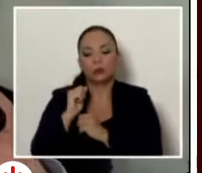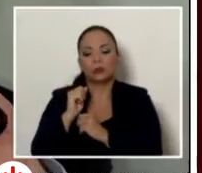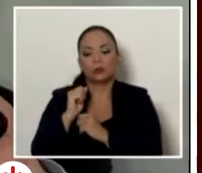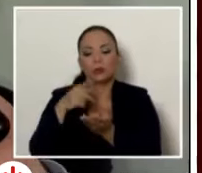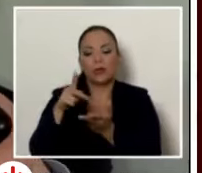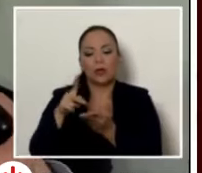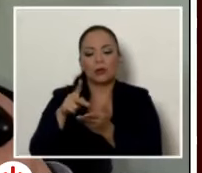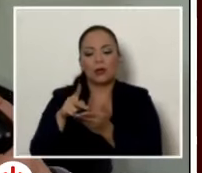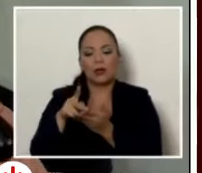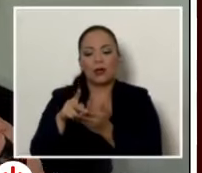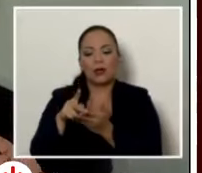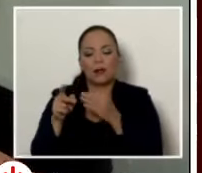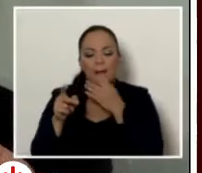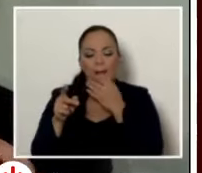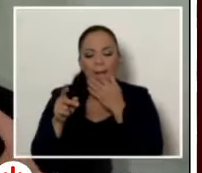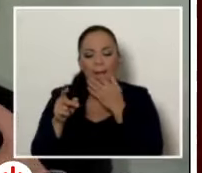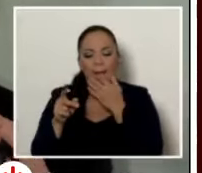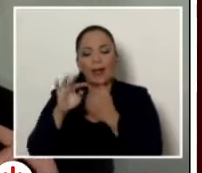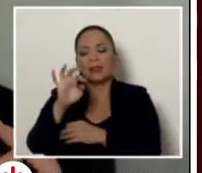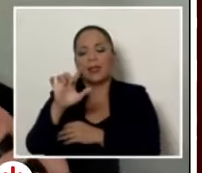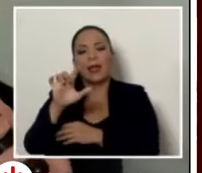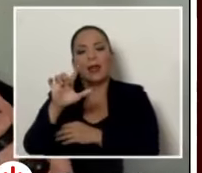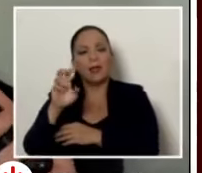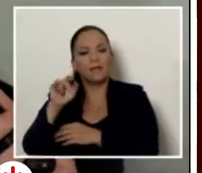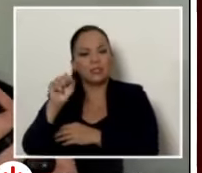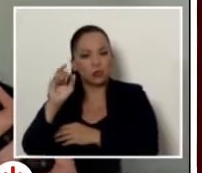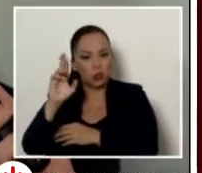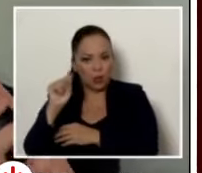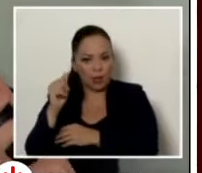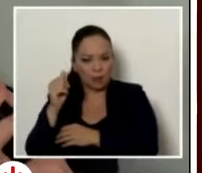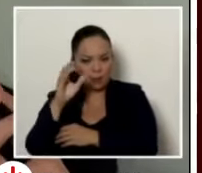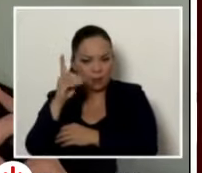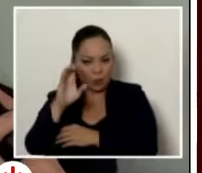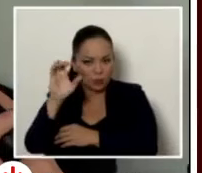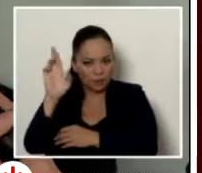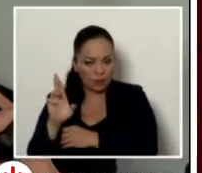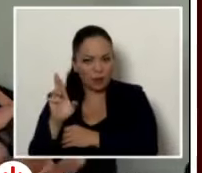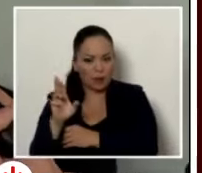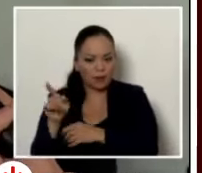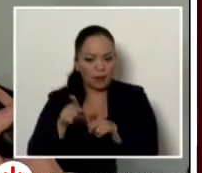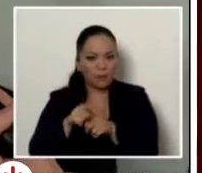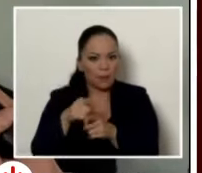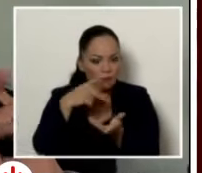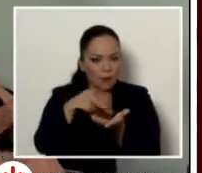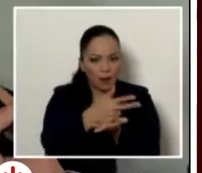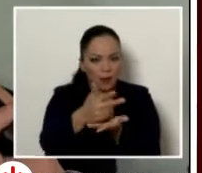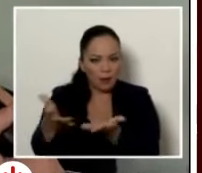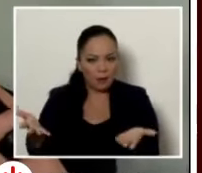de costa rica por tener sus vehículos ahí y para terminar de hacerla lo ocurrido el 2 de enero donde una fiscal